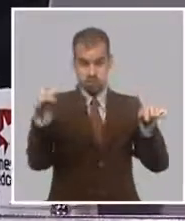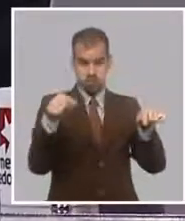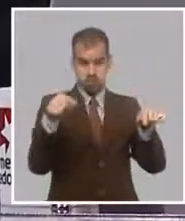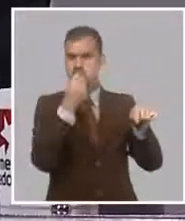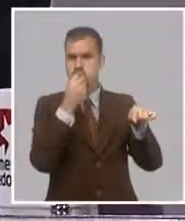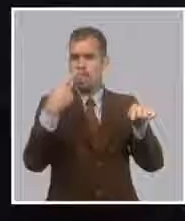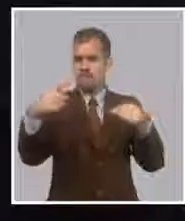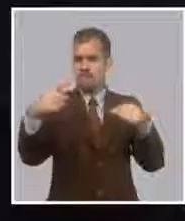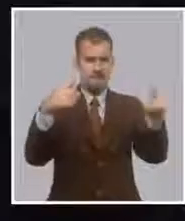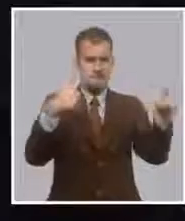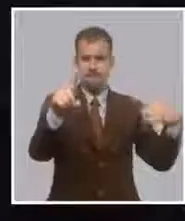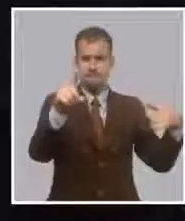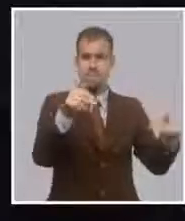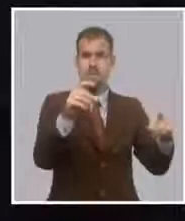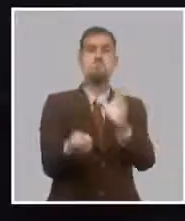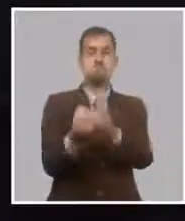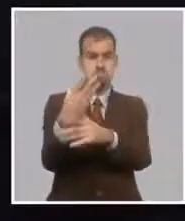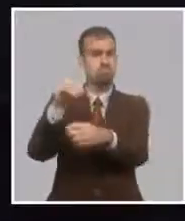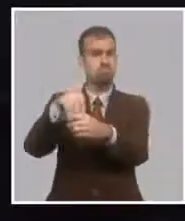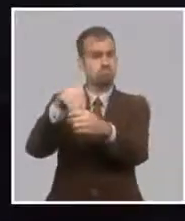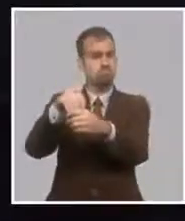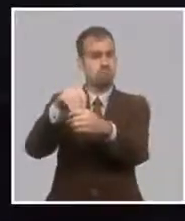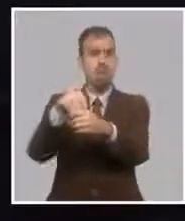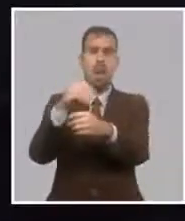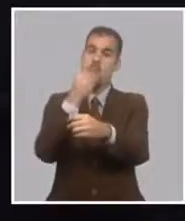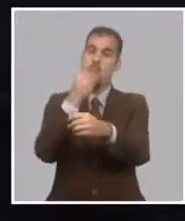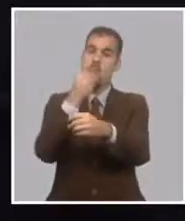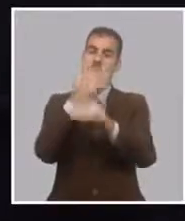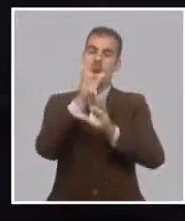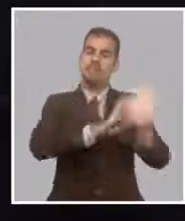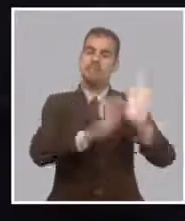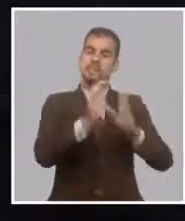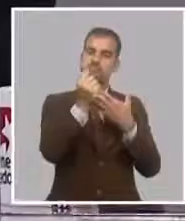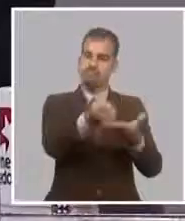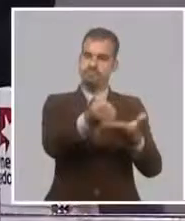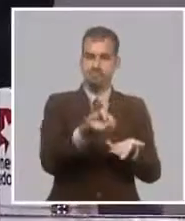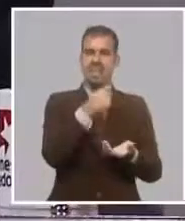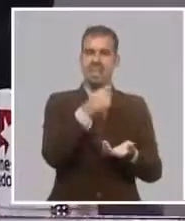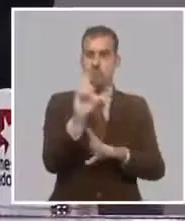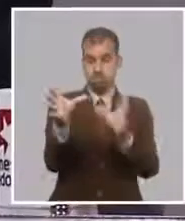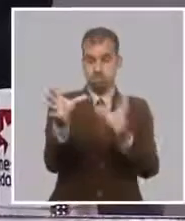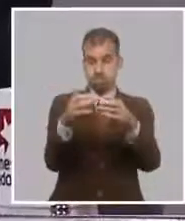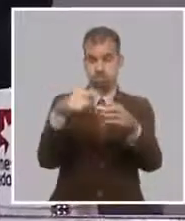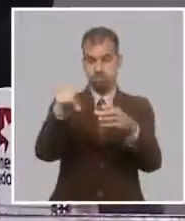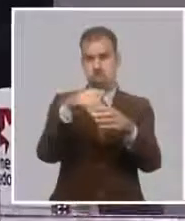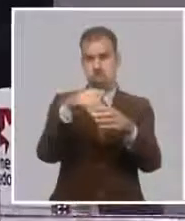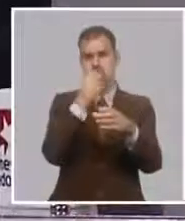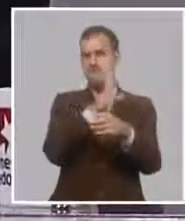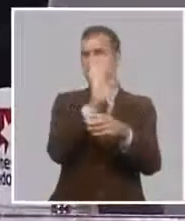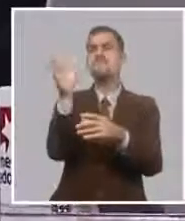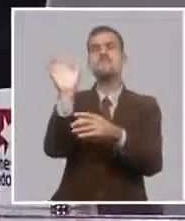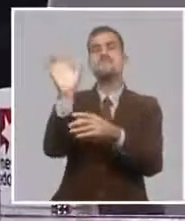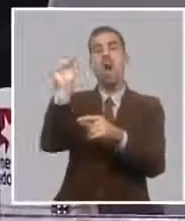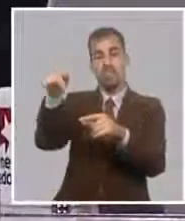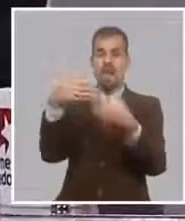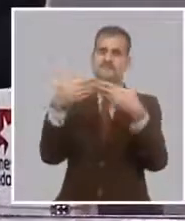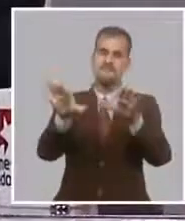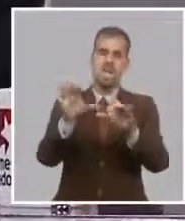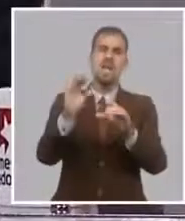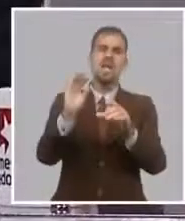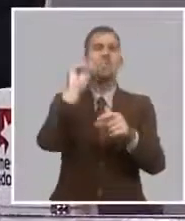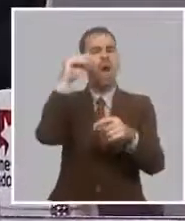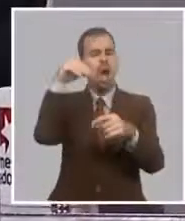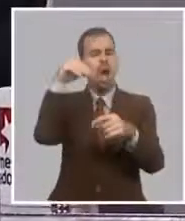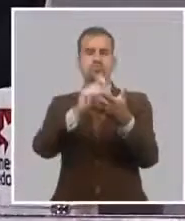para que sirvan de respaldo a sus socios. O sea, una cooperativa puede ir al banco, constituir un fondo, y ese fondo puede